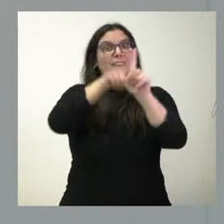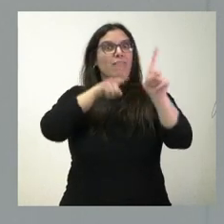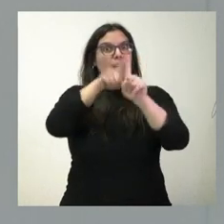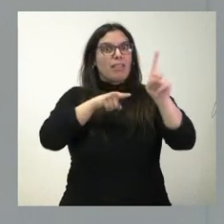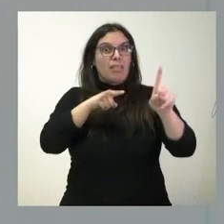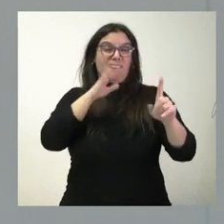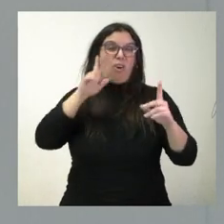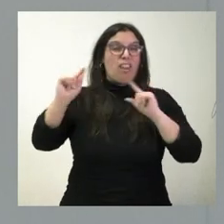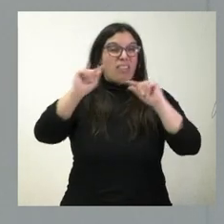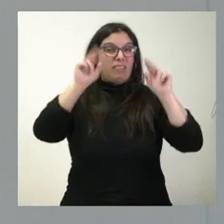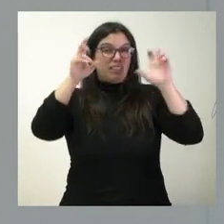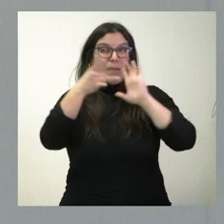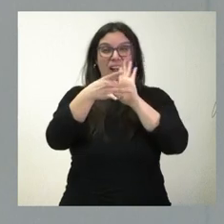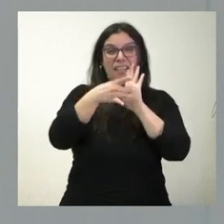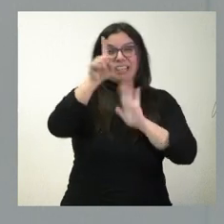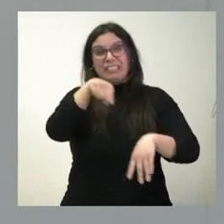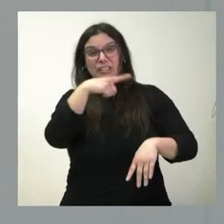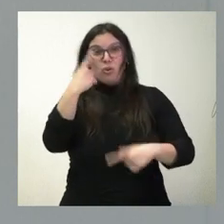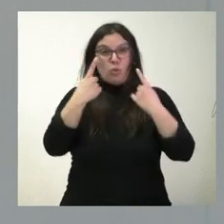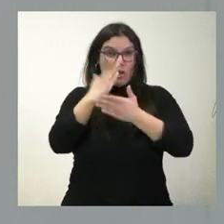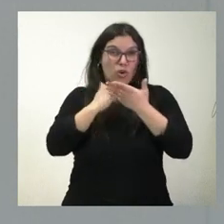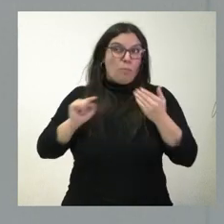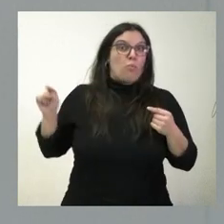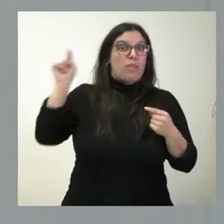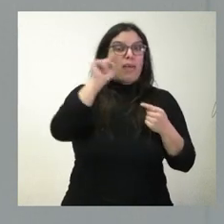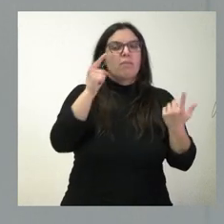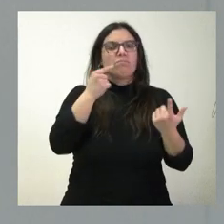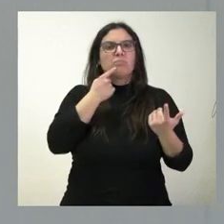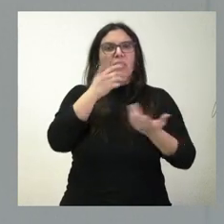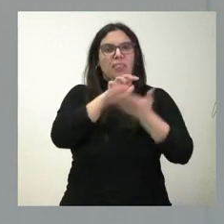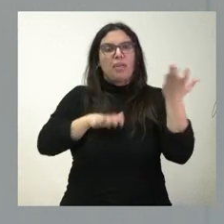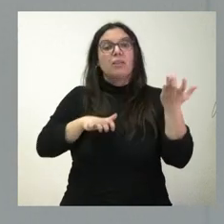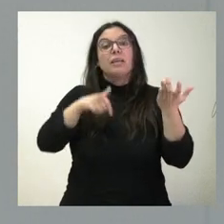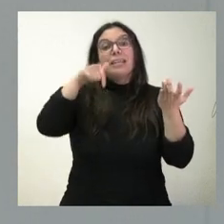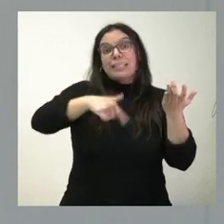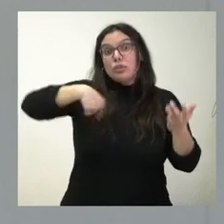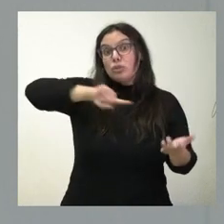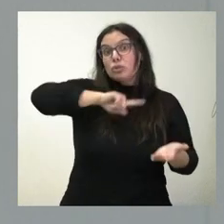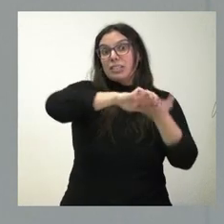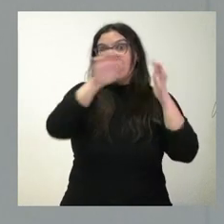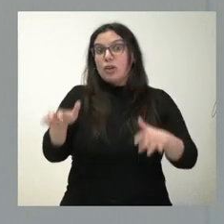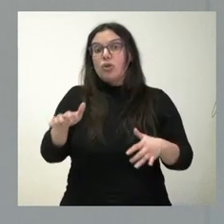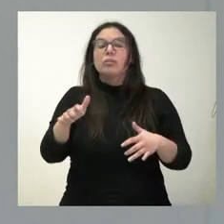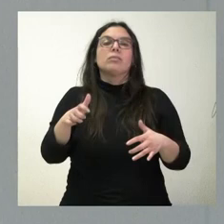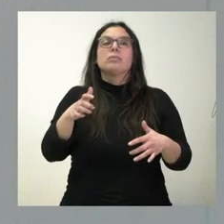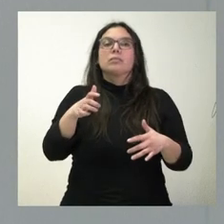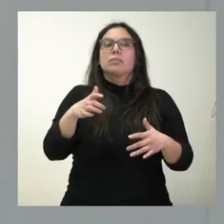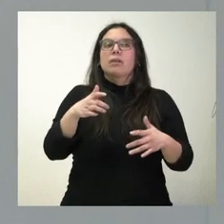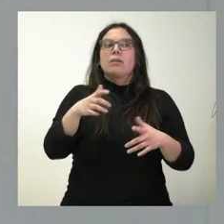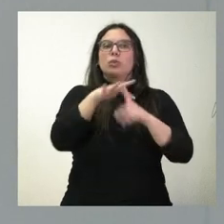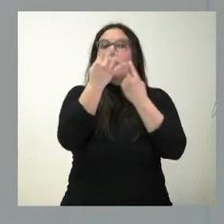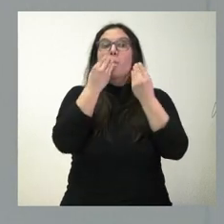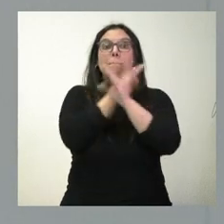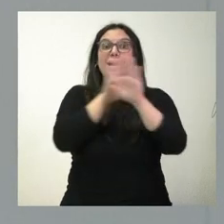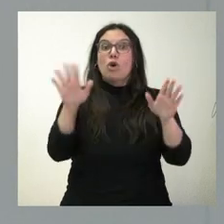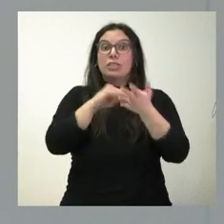de debate en torno a la calidad de la sanidad en algunas comunidades autónomas, informa que Castilla y León está entre las cinco comunidades autónomas con mejor